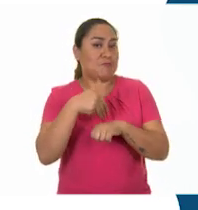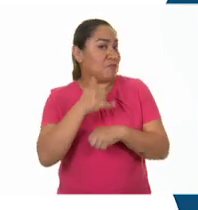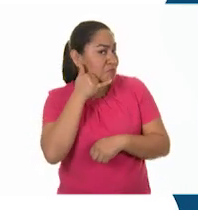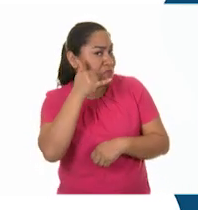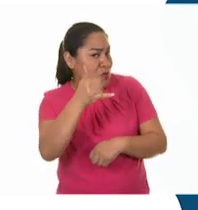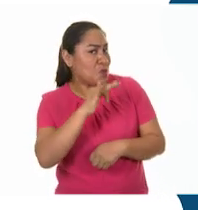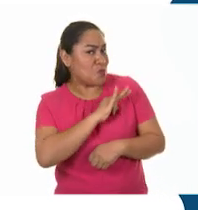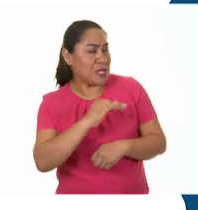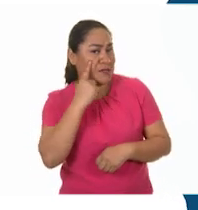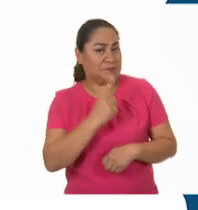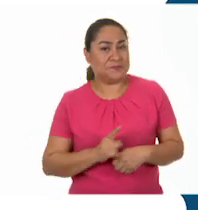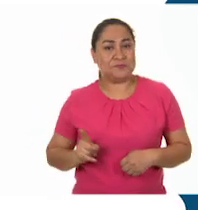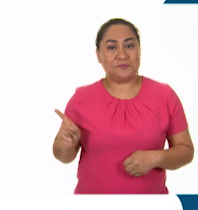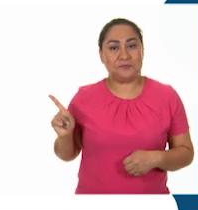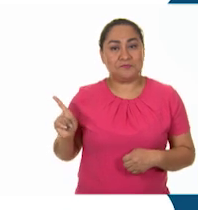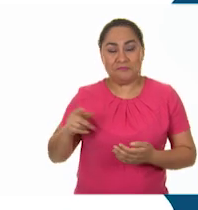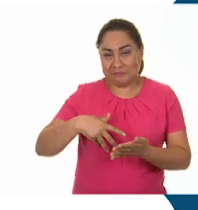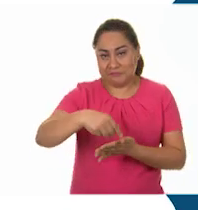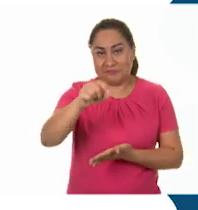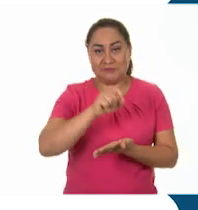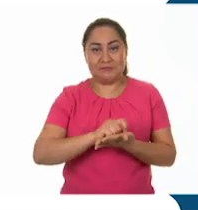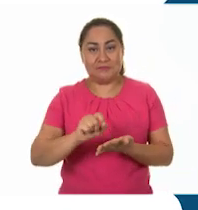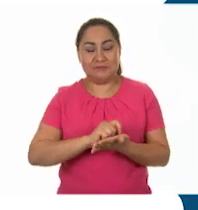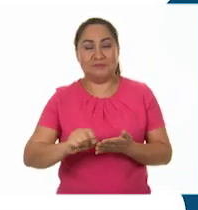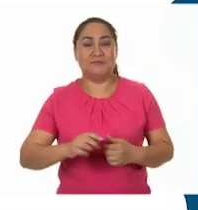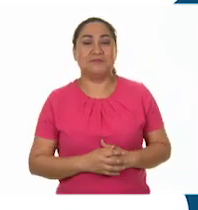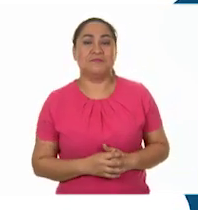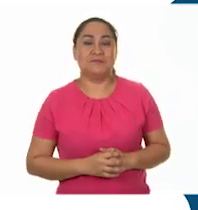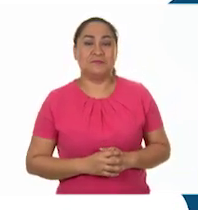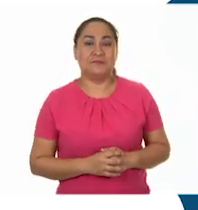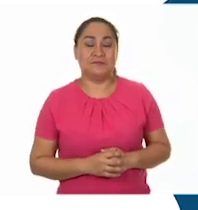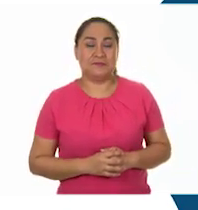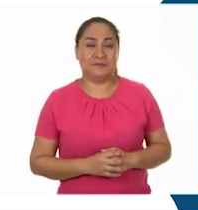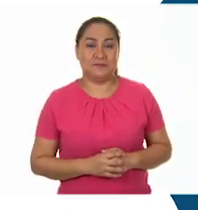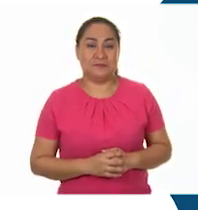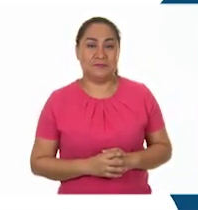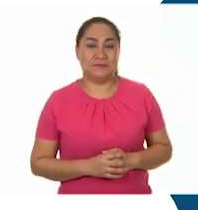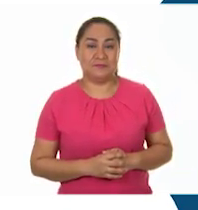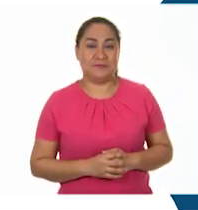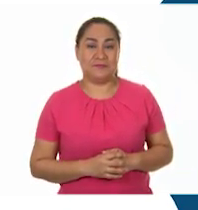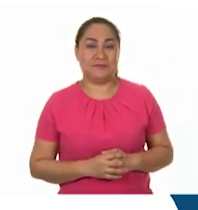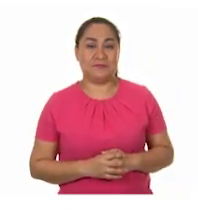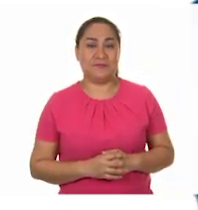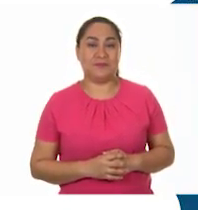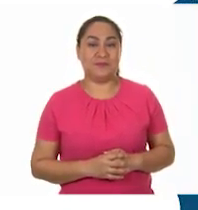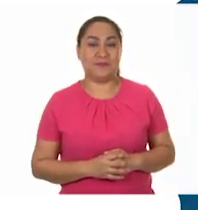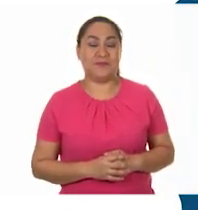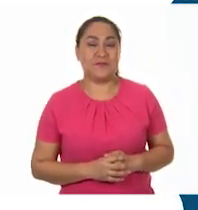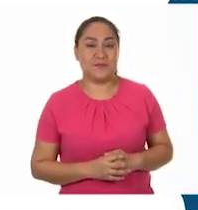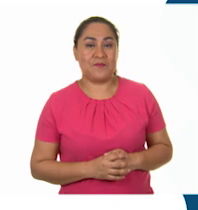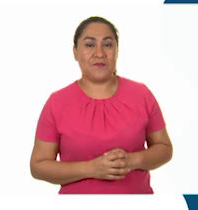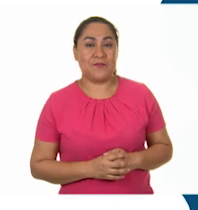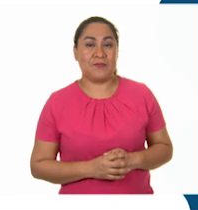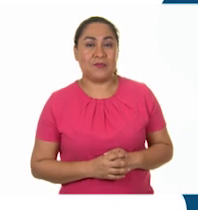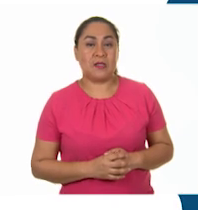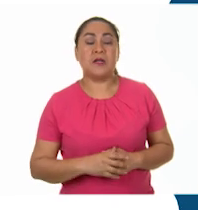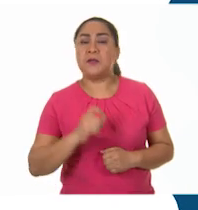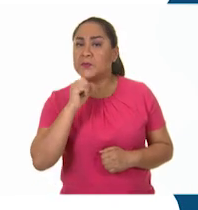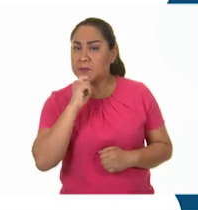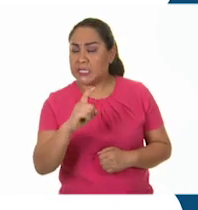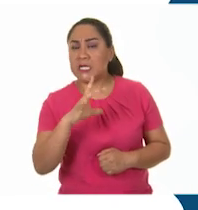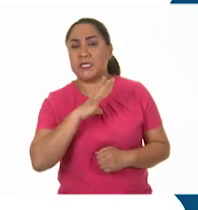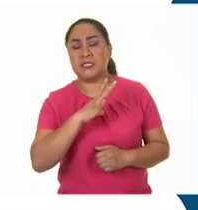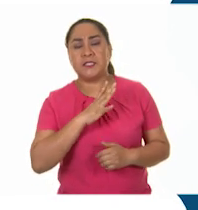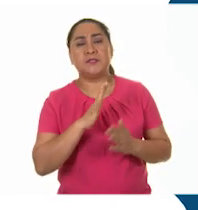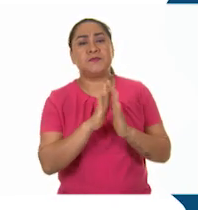teléfono 5541-7204-13 con 100 líneas. También puedes